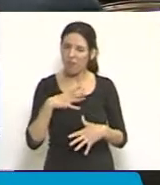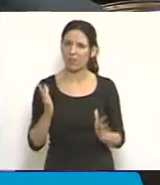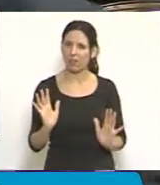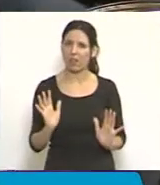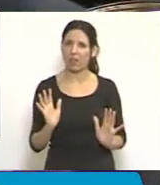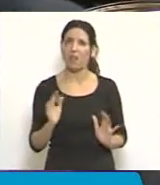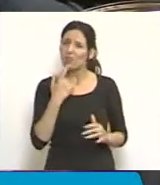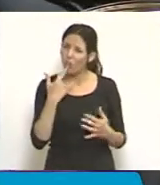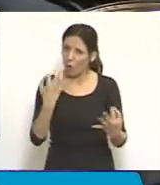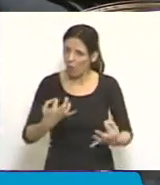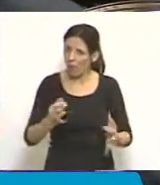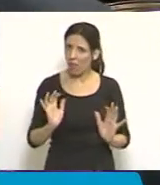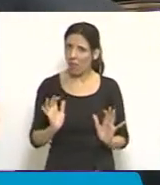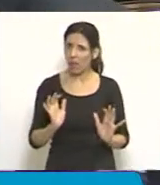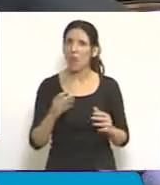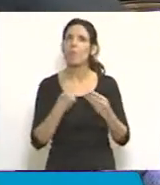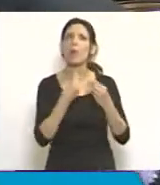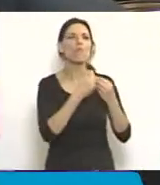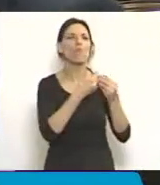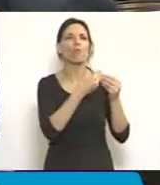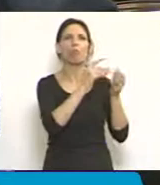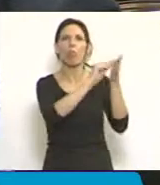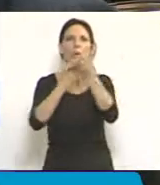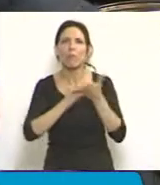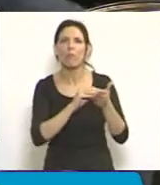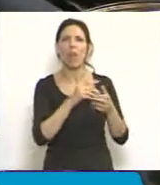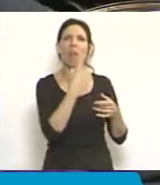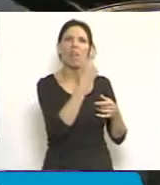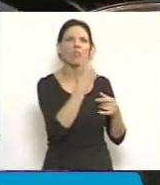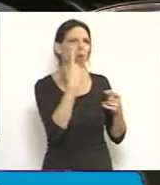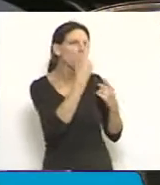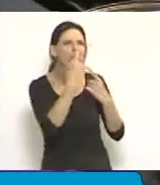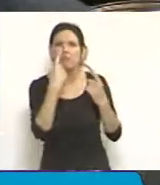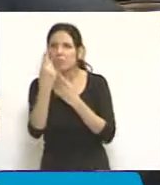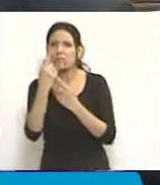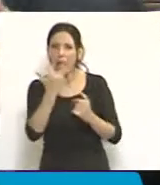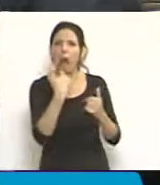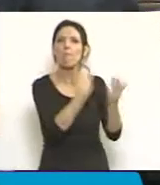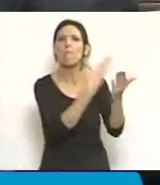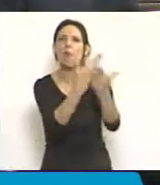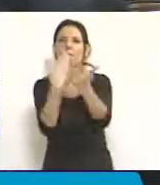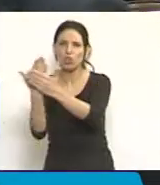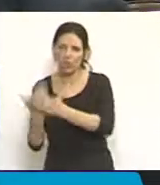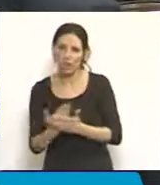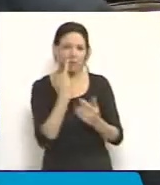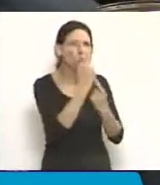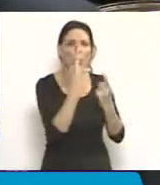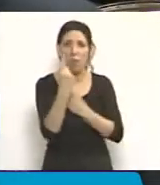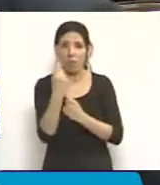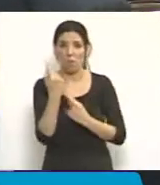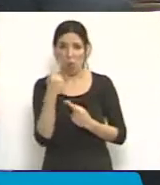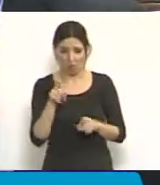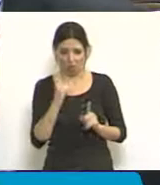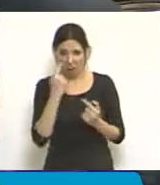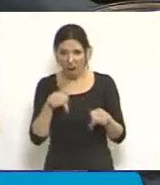pelea que han planteado muchos diputados del oficialismo y que está plasmada en muchos proyectos, que sin embargo a la hora de traducirla acá,